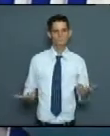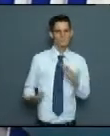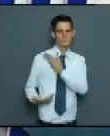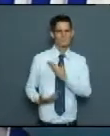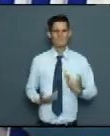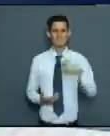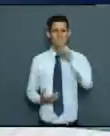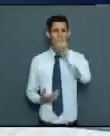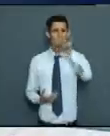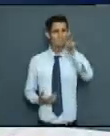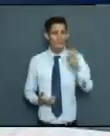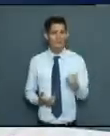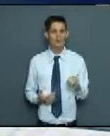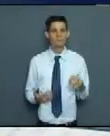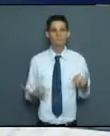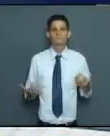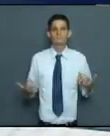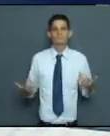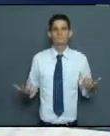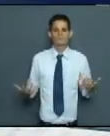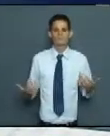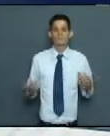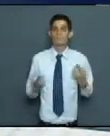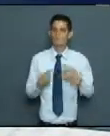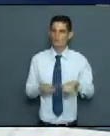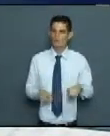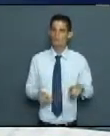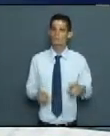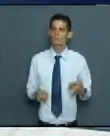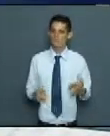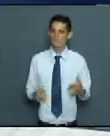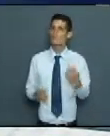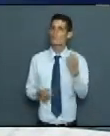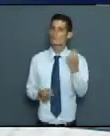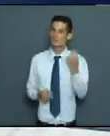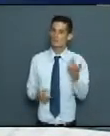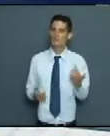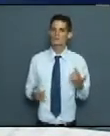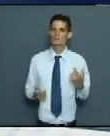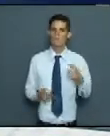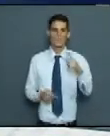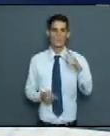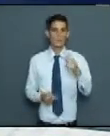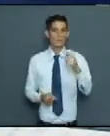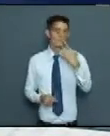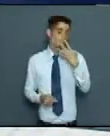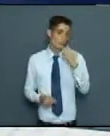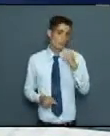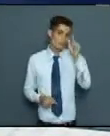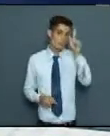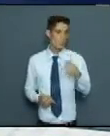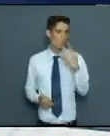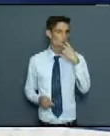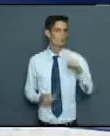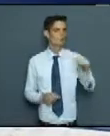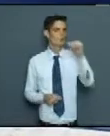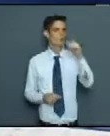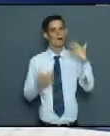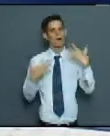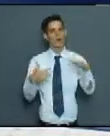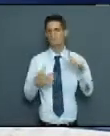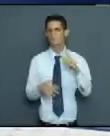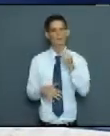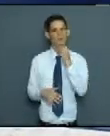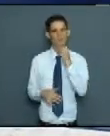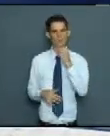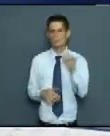no es algo que, pero también eso tiene sus costos y hay personas que la toman. No lo podemos admitir y se